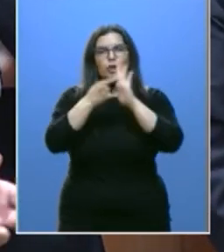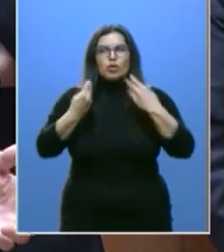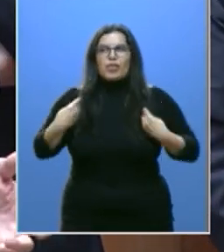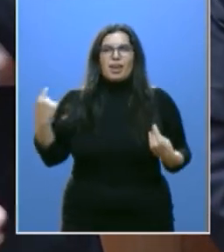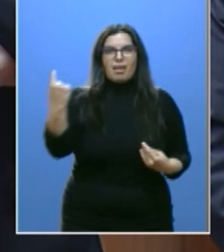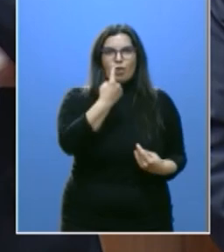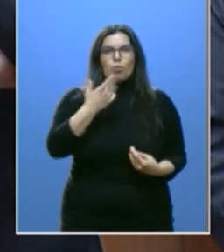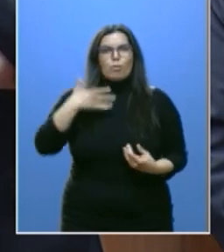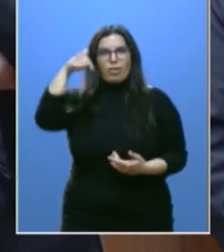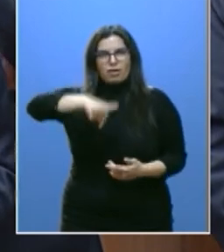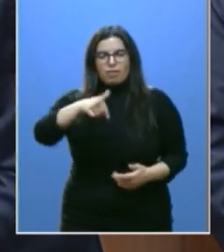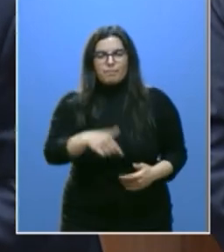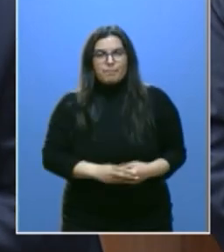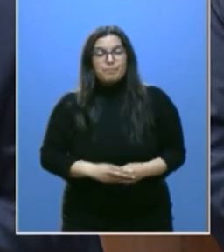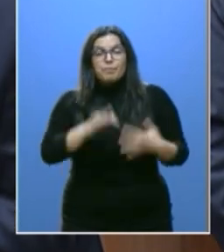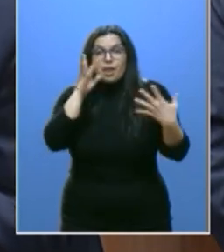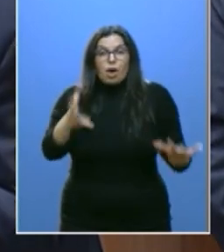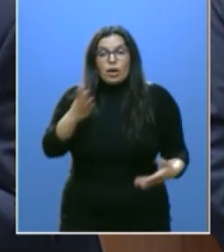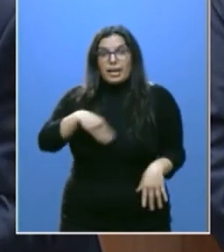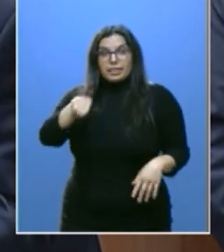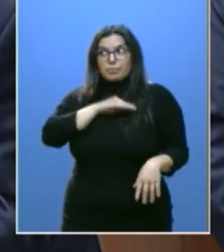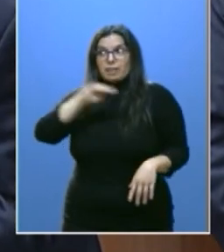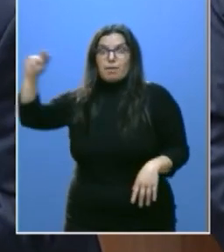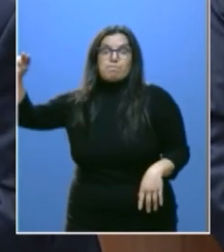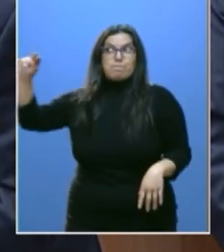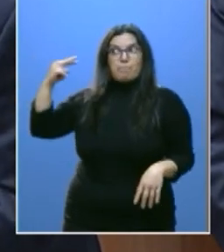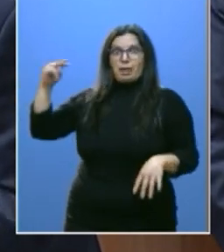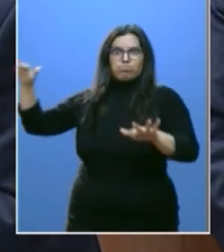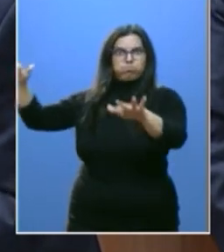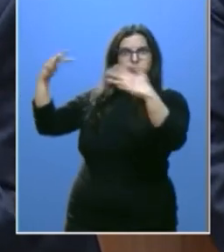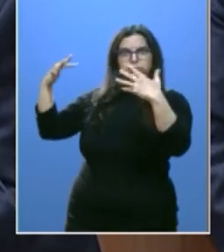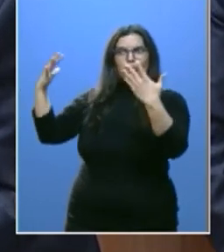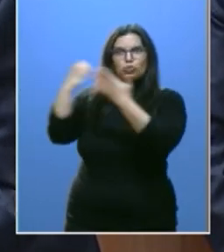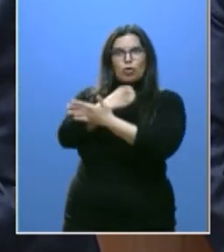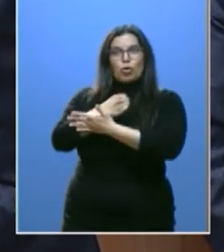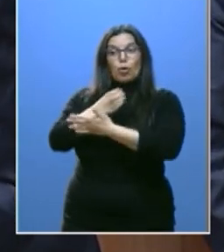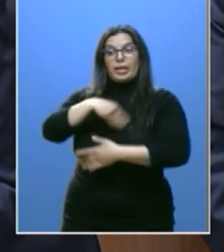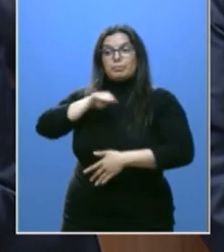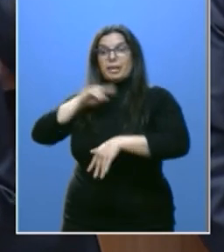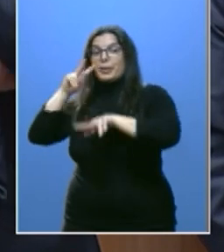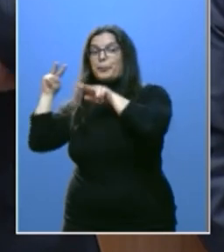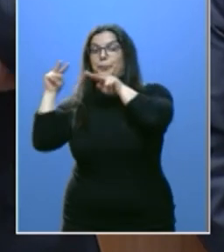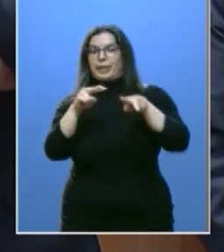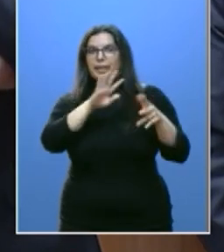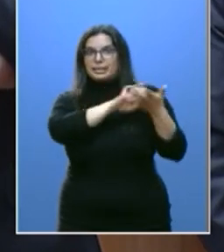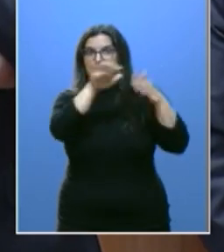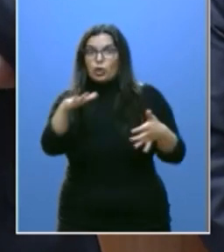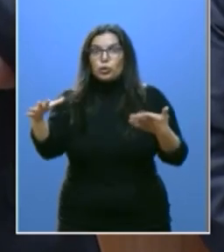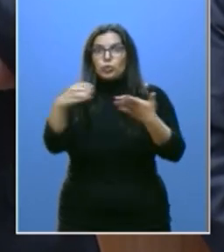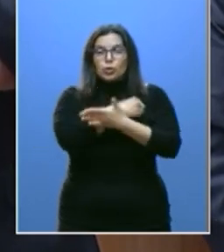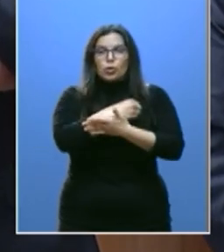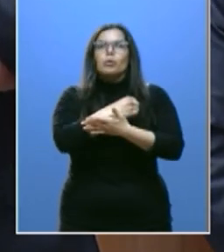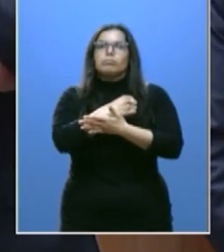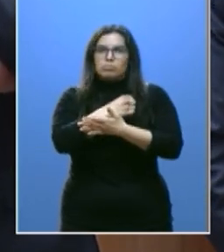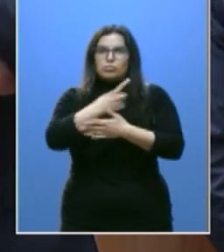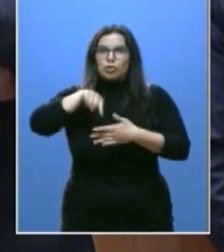Ahora que toda España nos observa, que España observa a Castilla y León la vamos